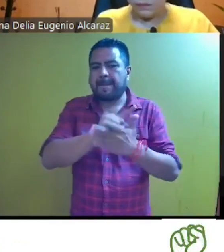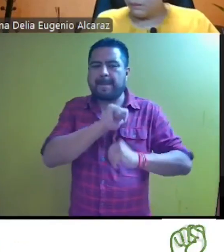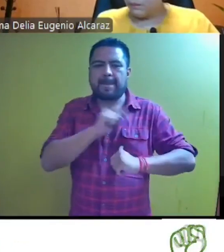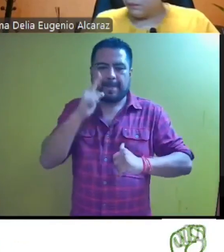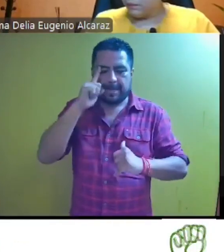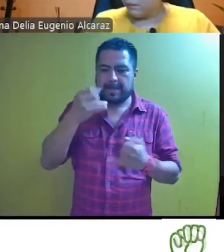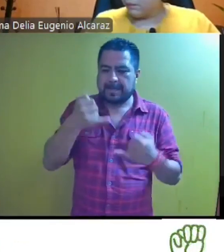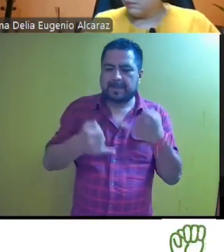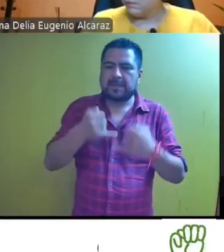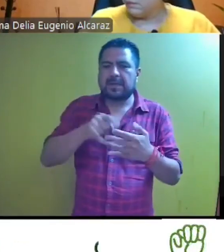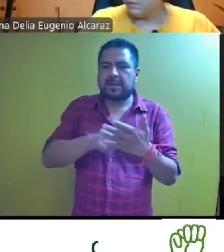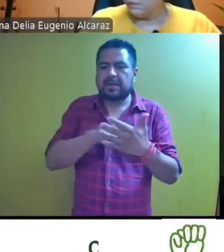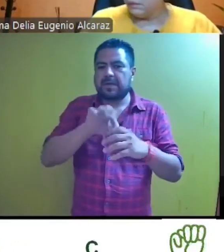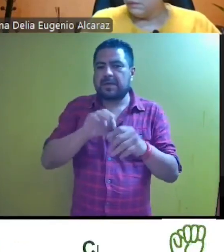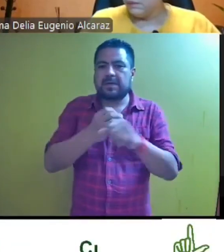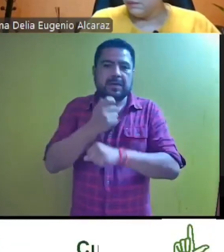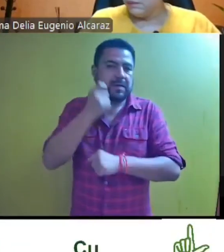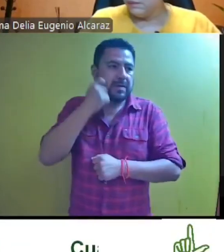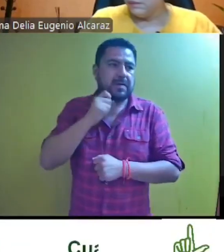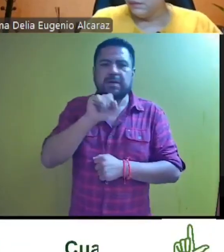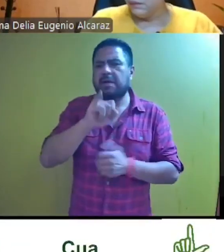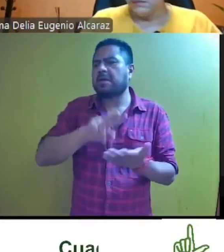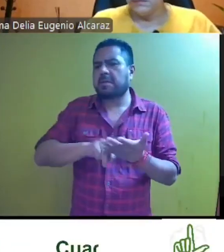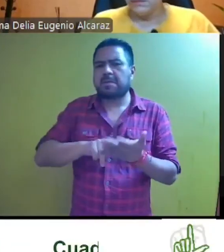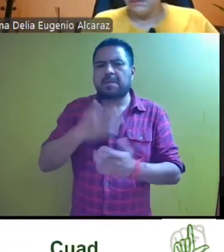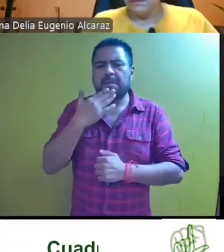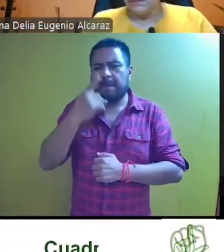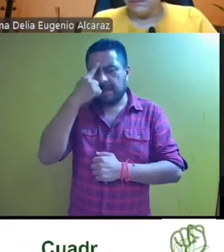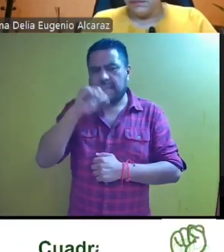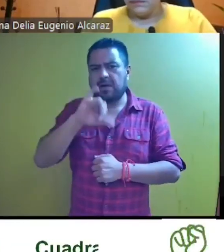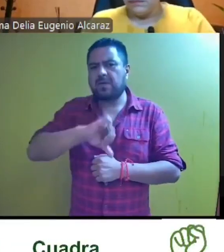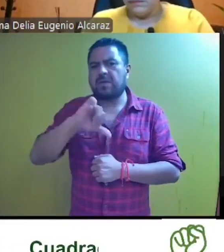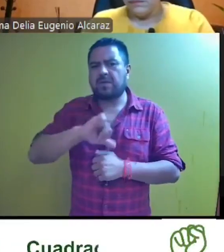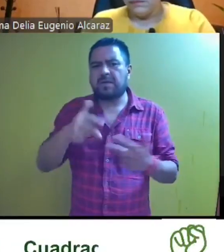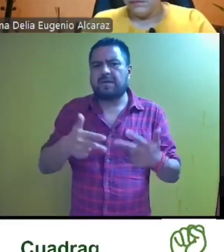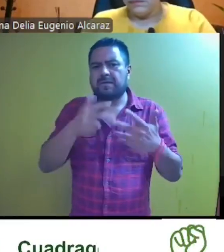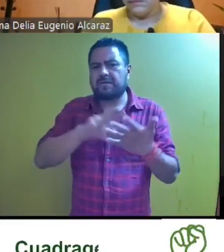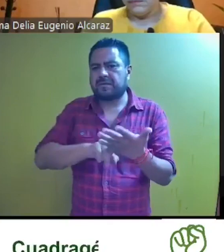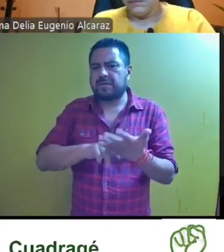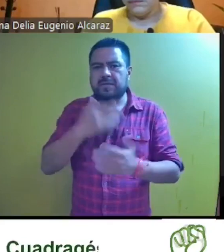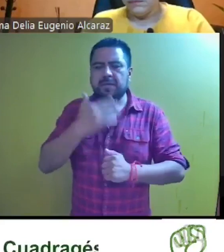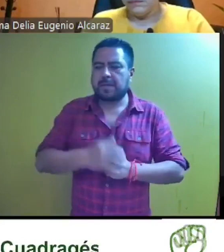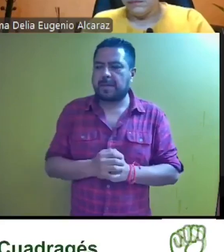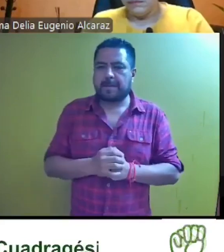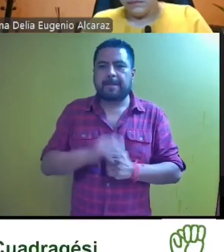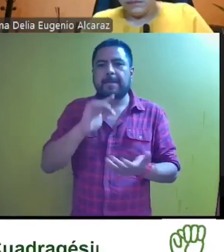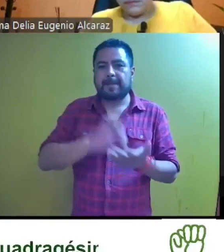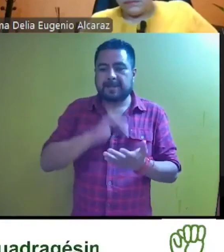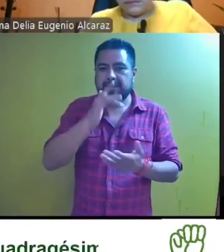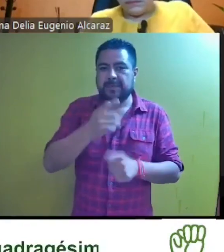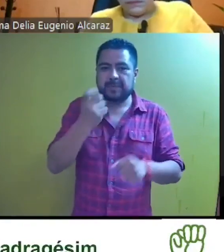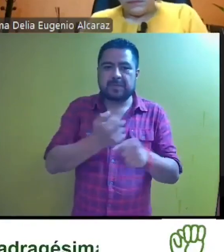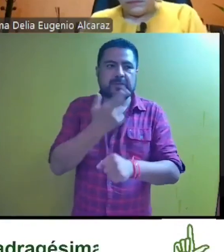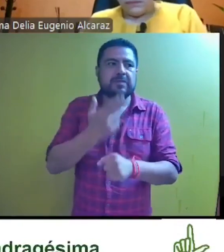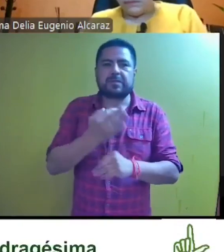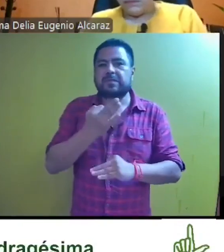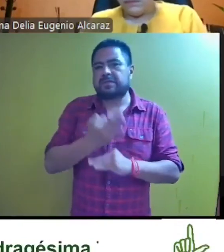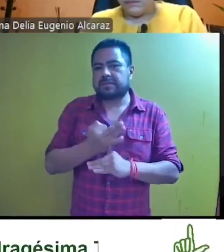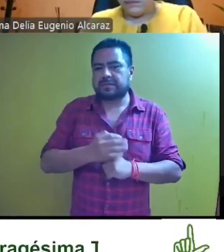Tribunal Electoral del Estado de Guerrero, existe quórum legal para sesionar válidamente. Gracias, secretario.